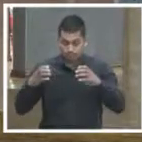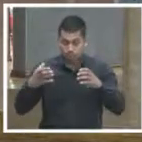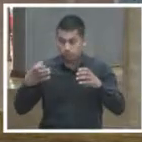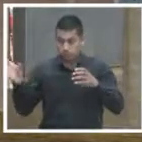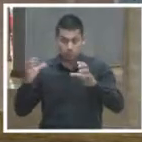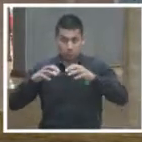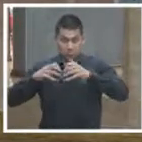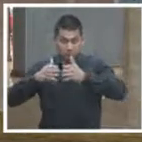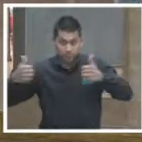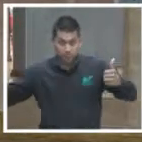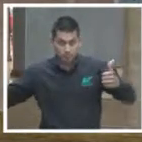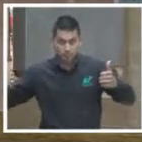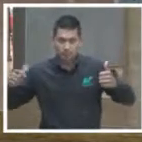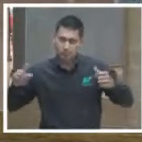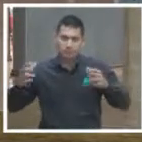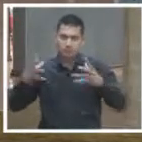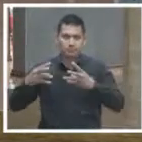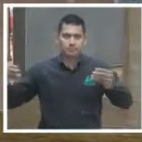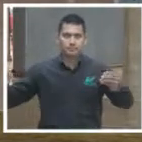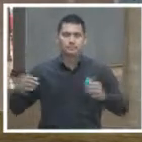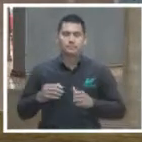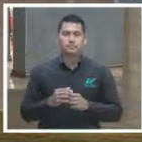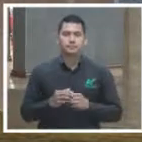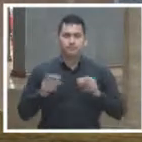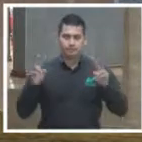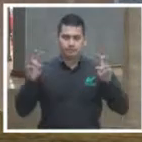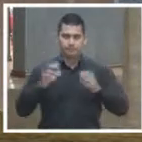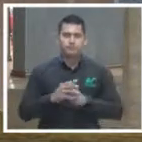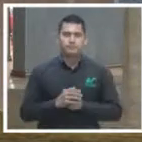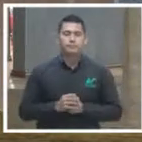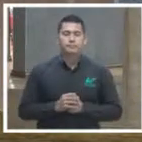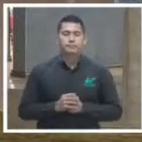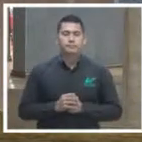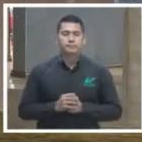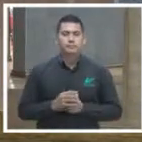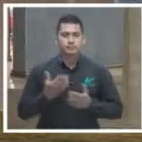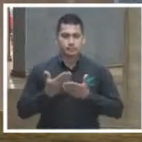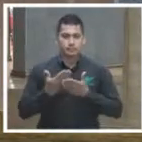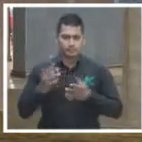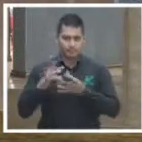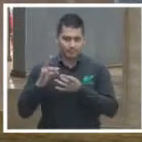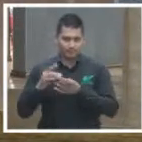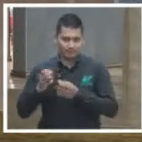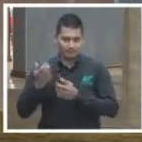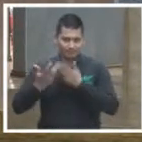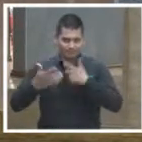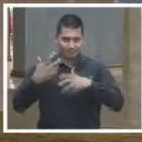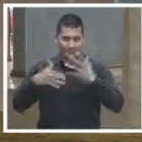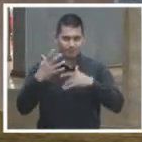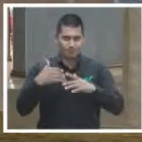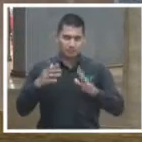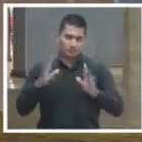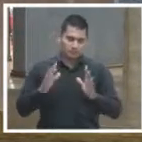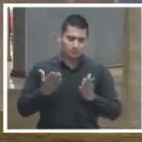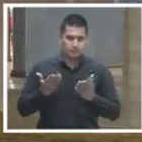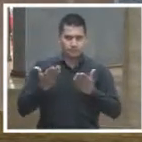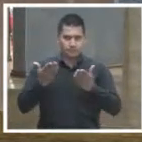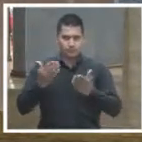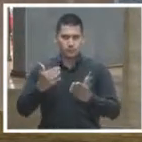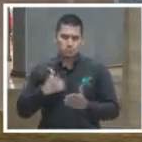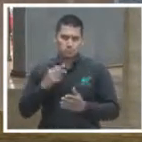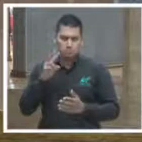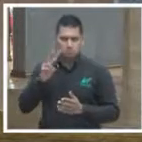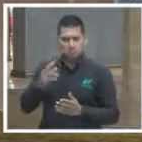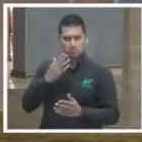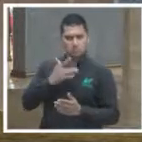cierro comillas digo toda esta es una reflexión distinta pero la cita me parece muy